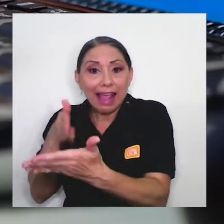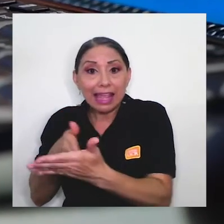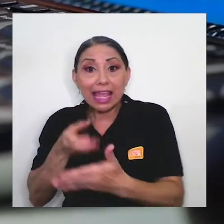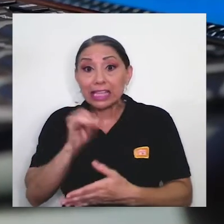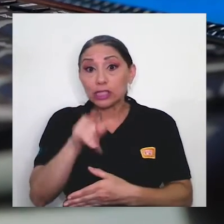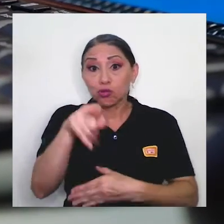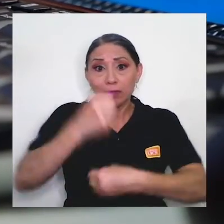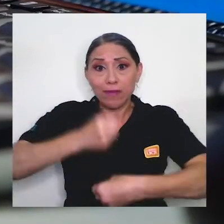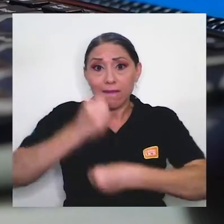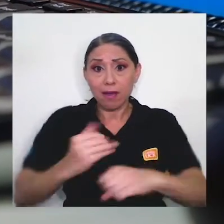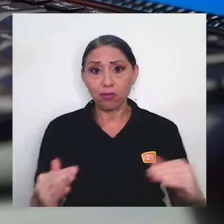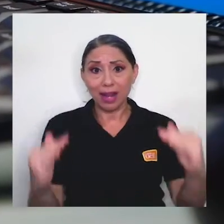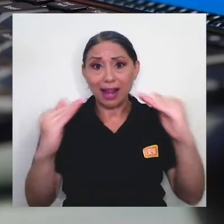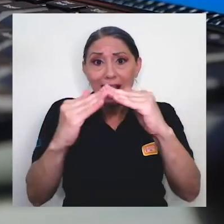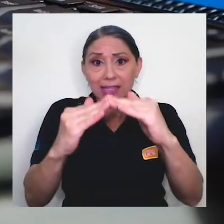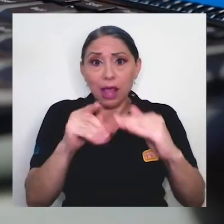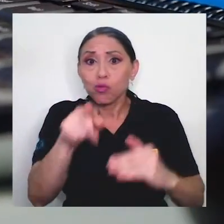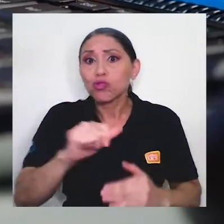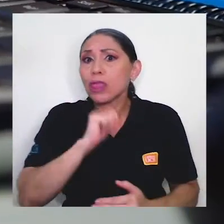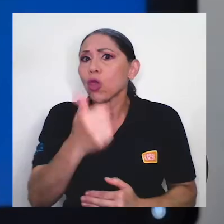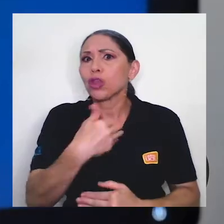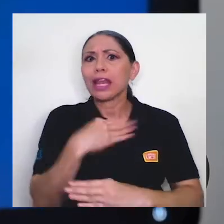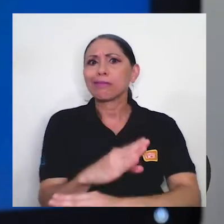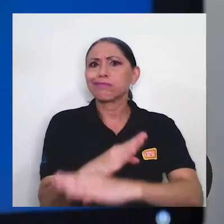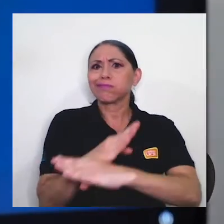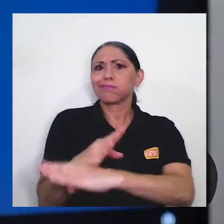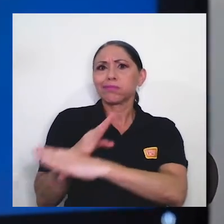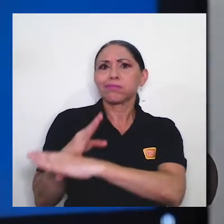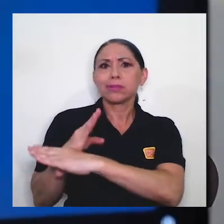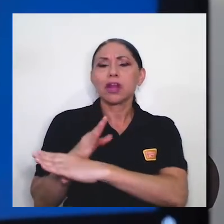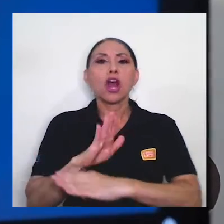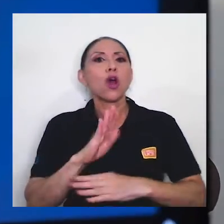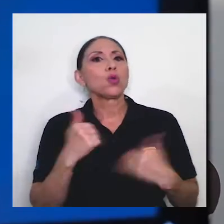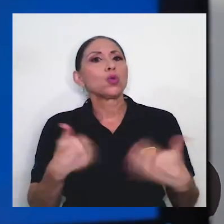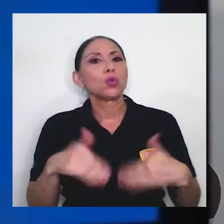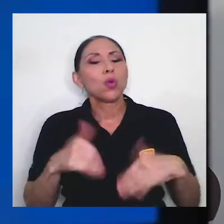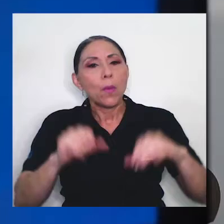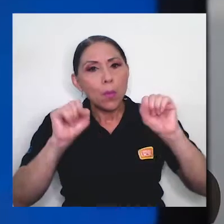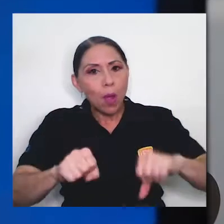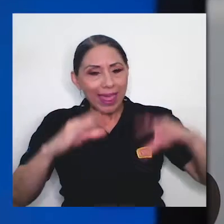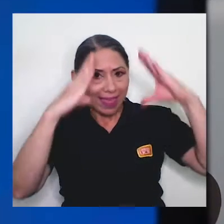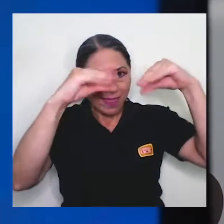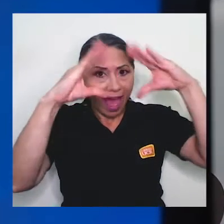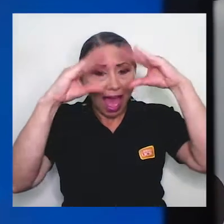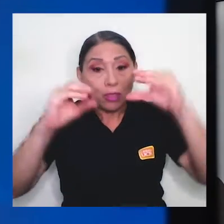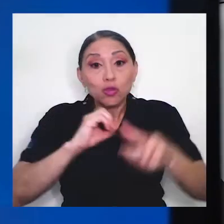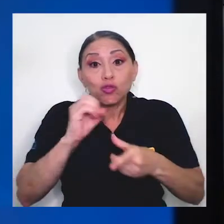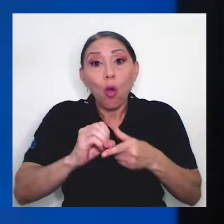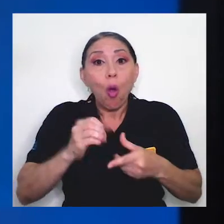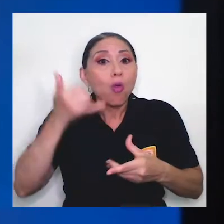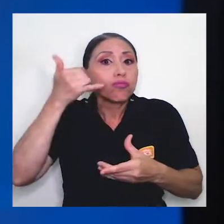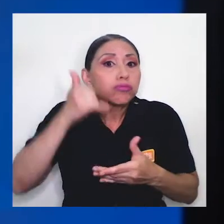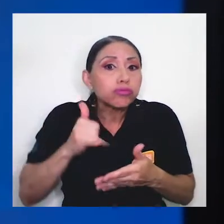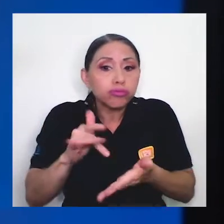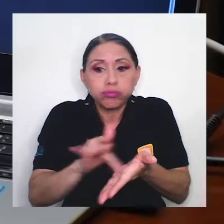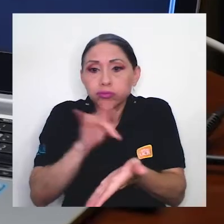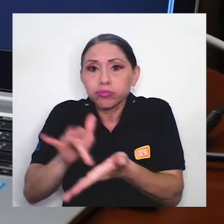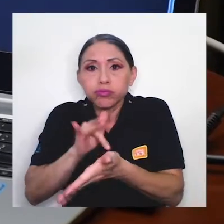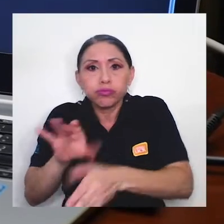con la infraestructura para detener esos ataques, sus datos o sus dispositivos pueden verse afectados.